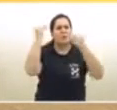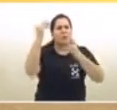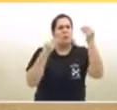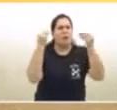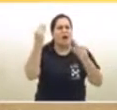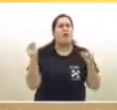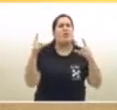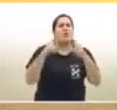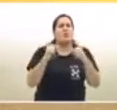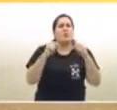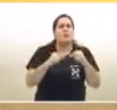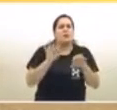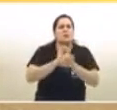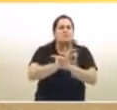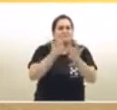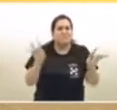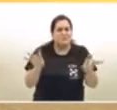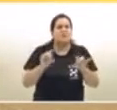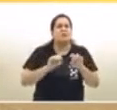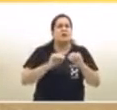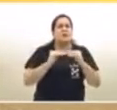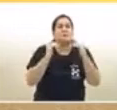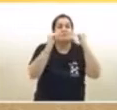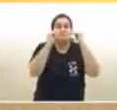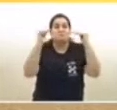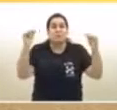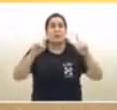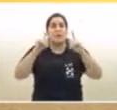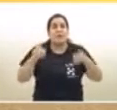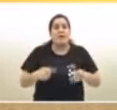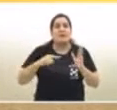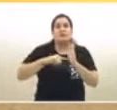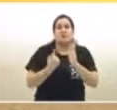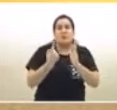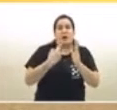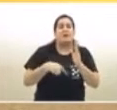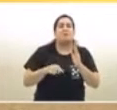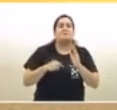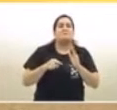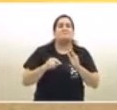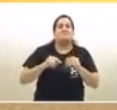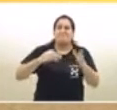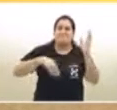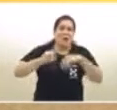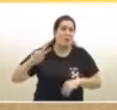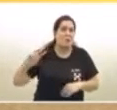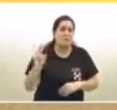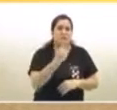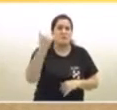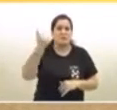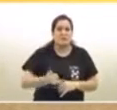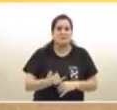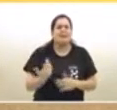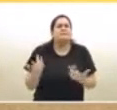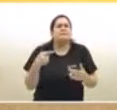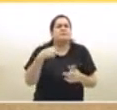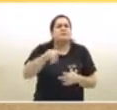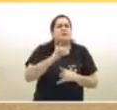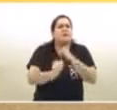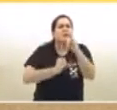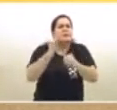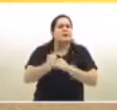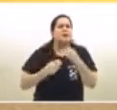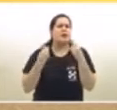y teniendo en cuenta también que la ciudad tiene la tasa más alta de letalidad, ¿cómo se explica o de qué